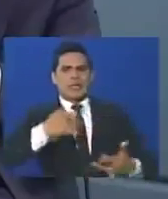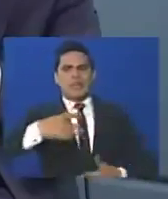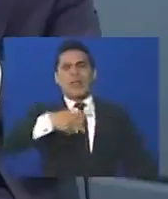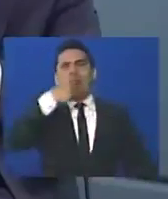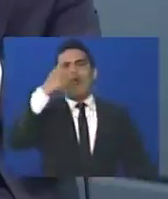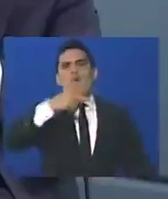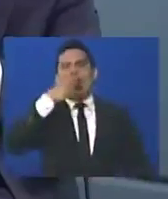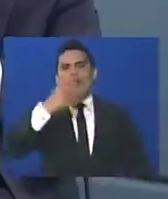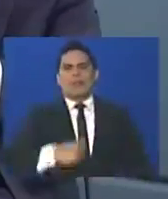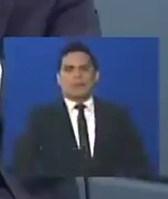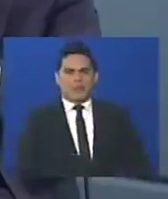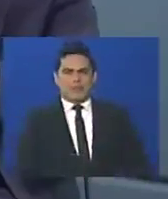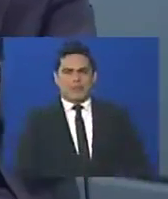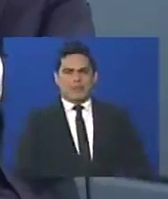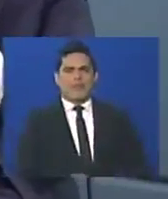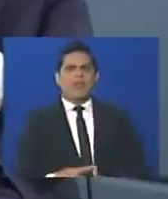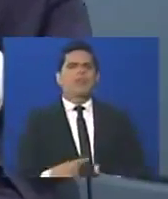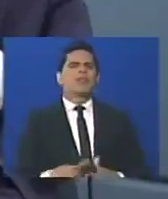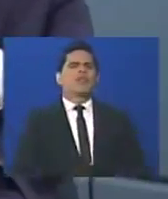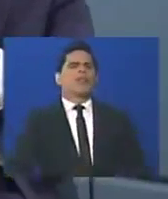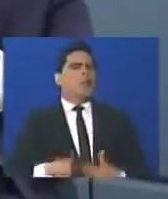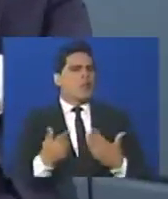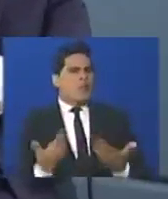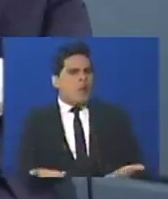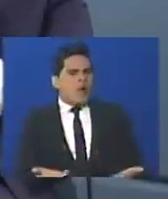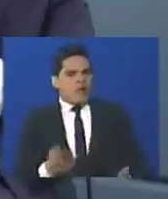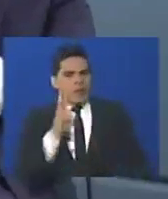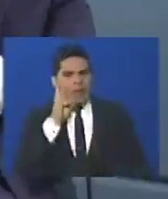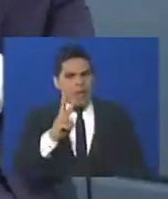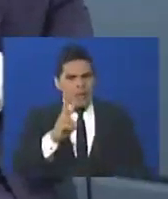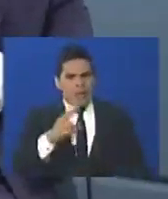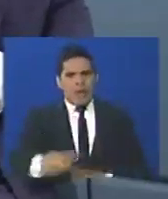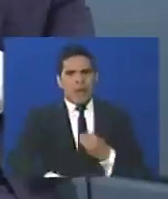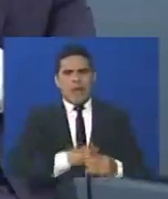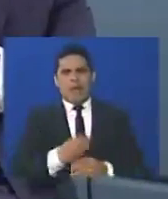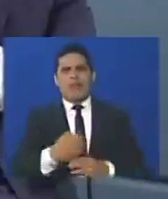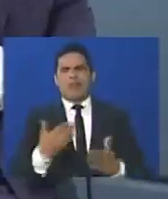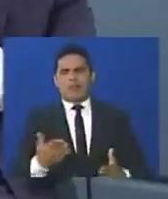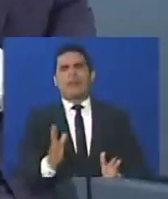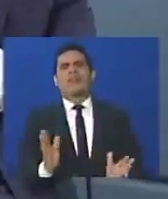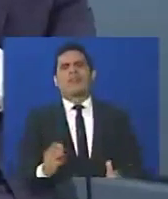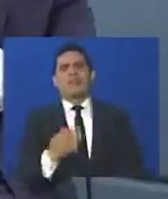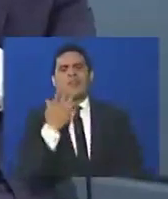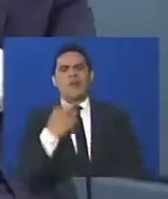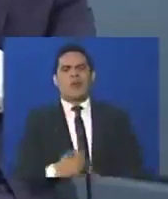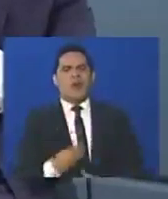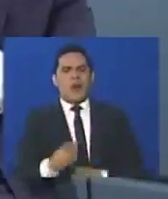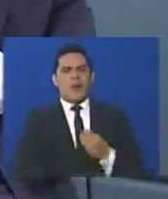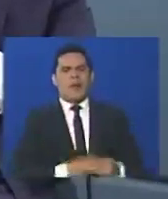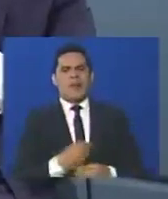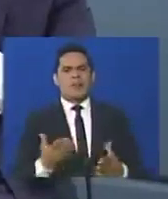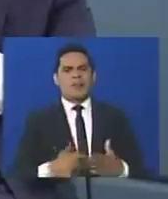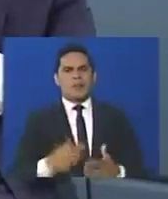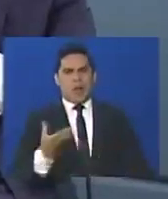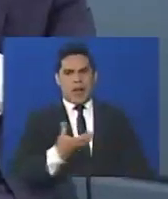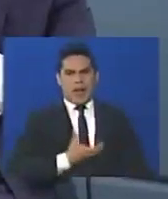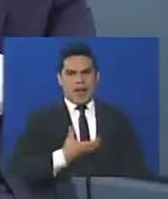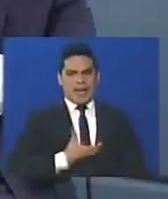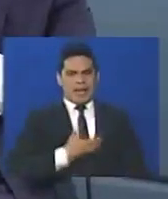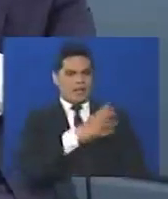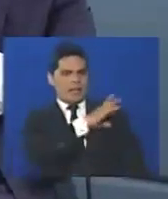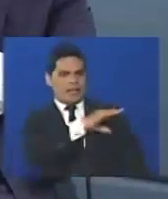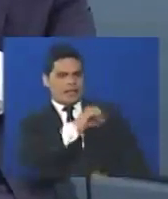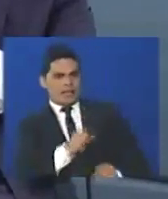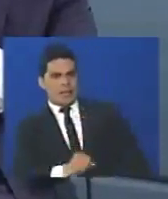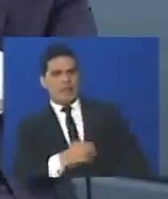políticos, o sea, ¿qué es lo que tenía que haber hecho? ¿qué es lo que tenía que haber hecho? Estos alcaldes a los que le han